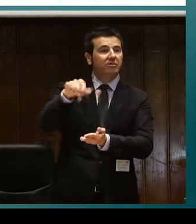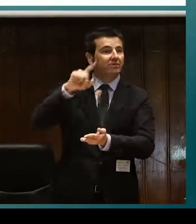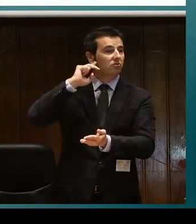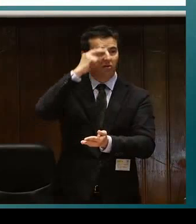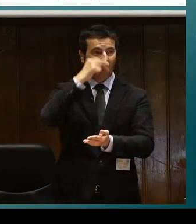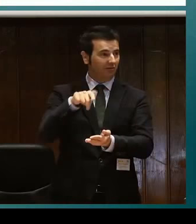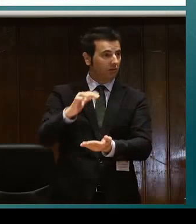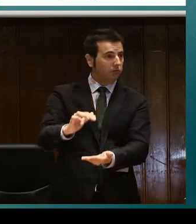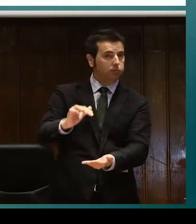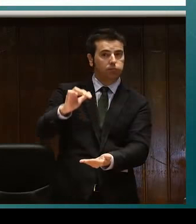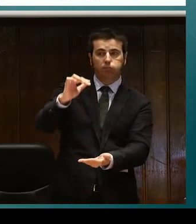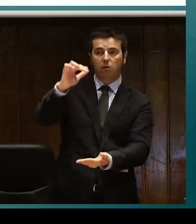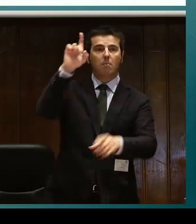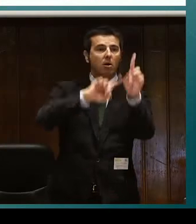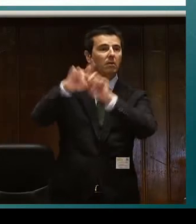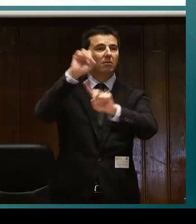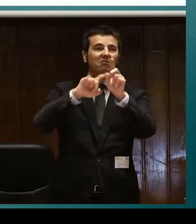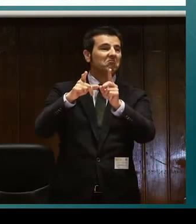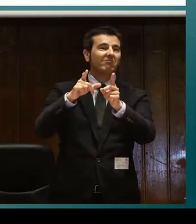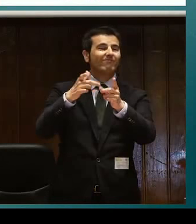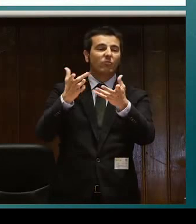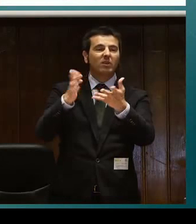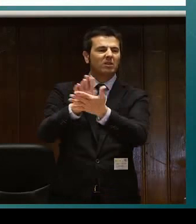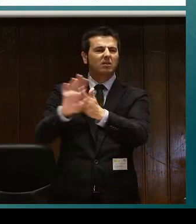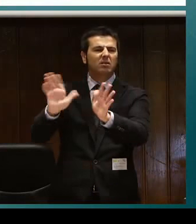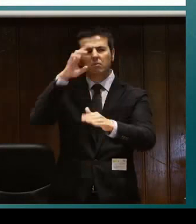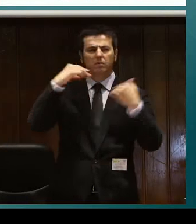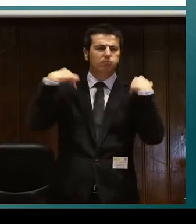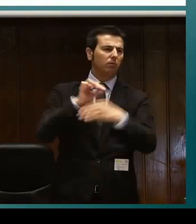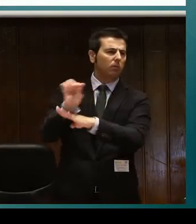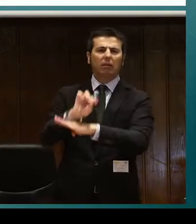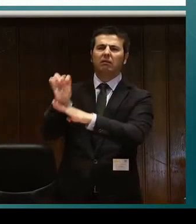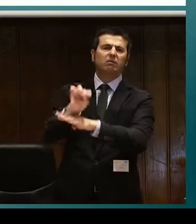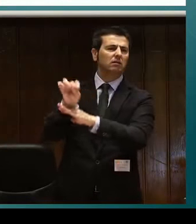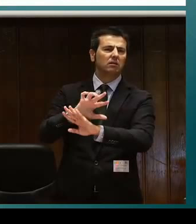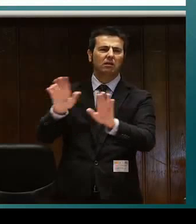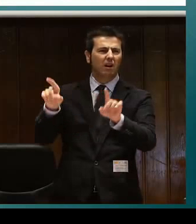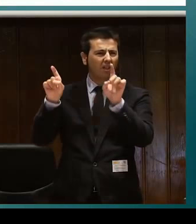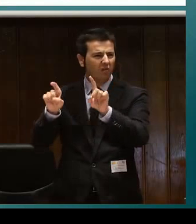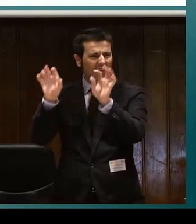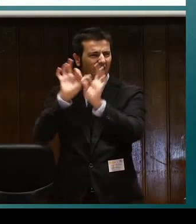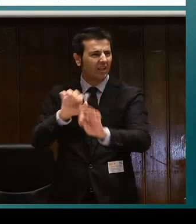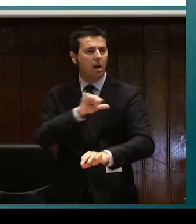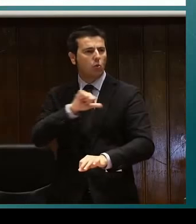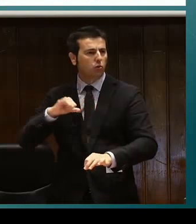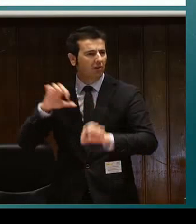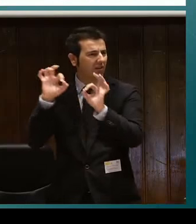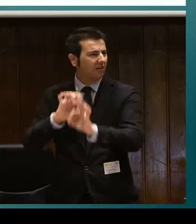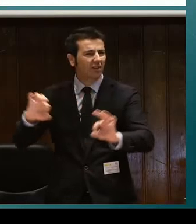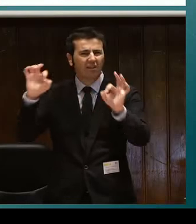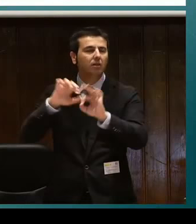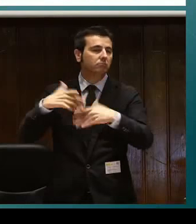por ejemplo personas sordociegas que han crecido en un entorno de sobreprotección